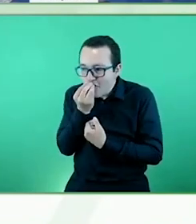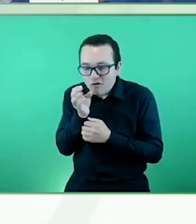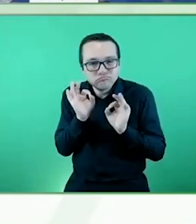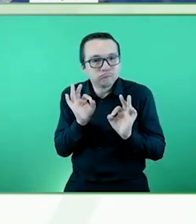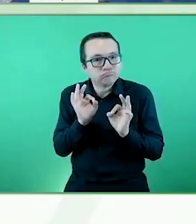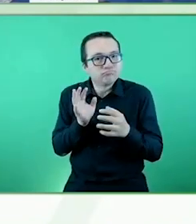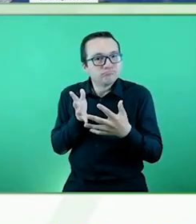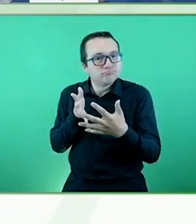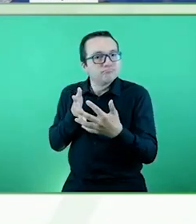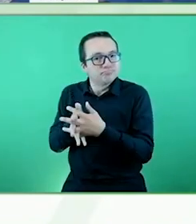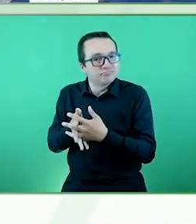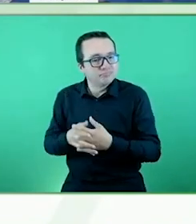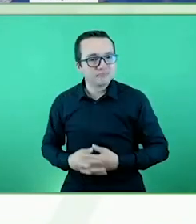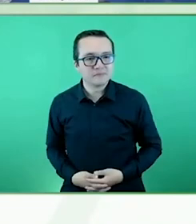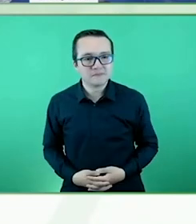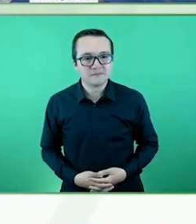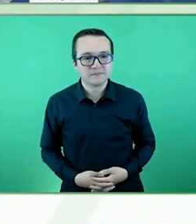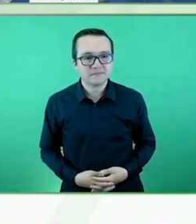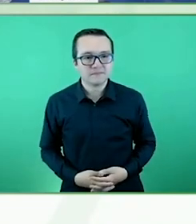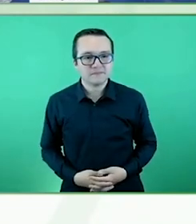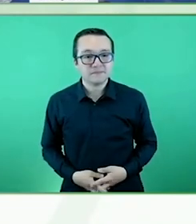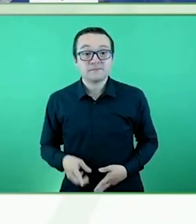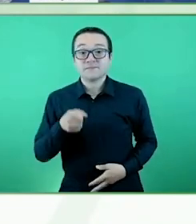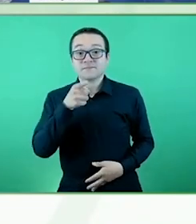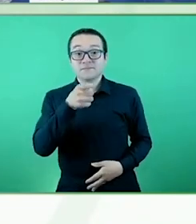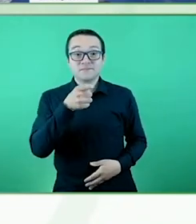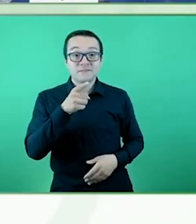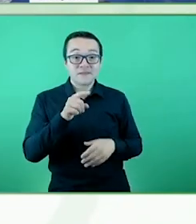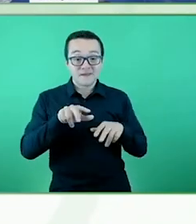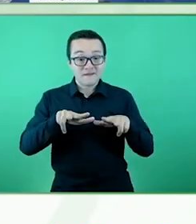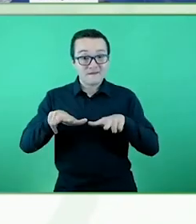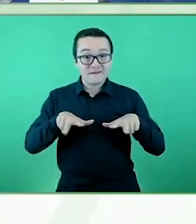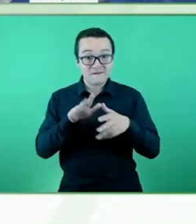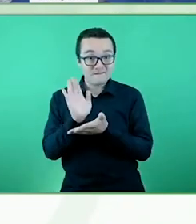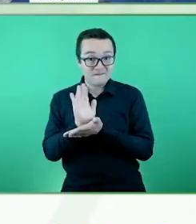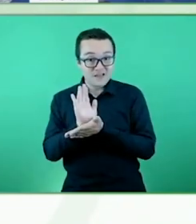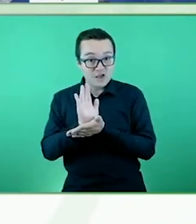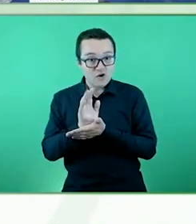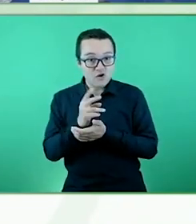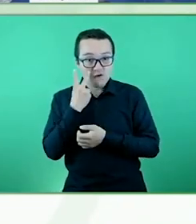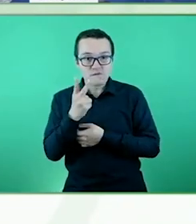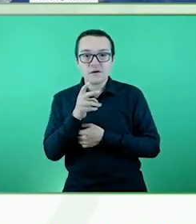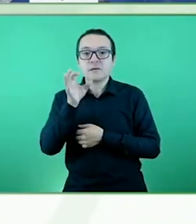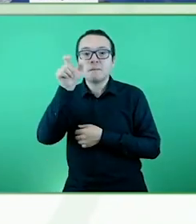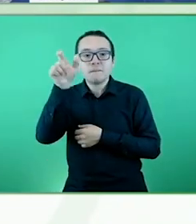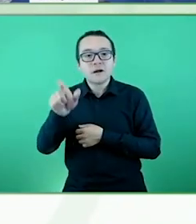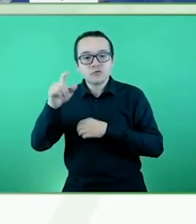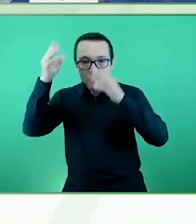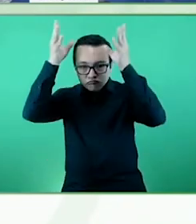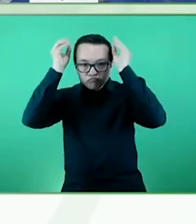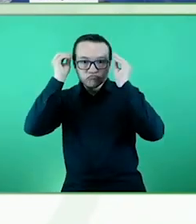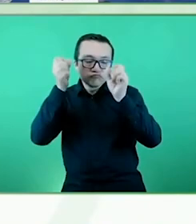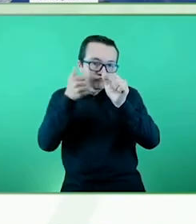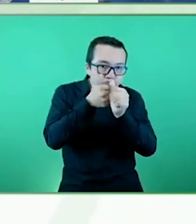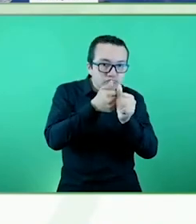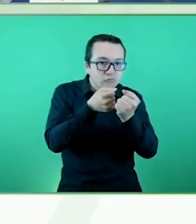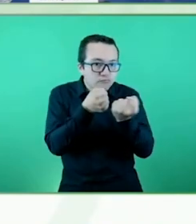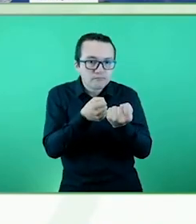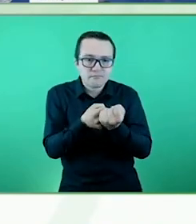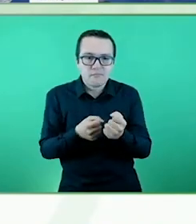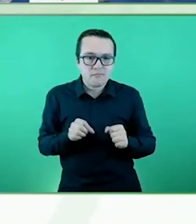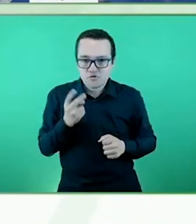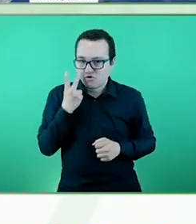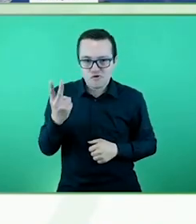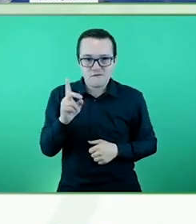Luego en el vídeo no se ve el tema de los auxiliares de apoyo, pero están 24 horas disponibles para cualquier necesidad puntual que pueda requerir